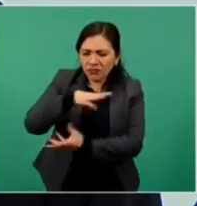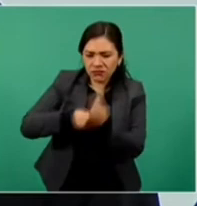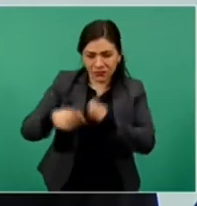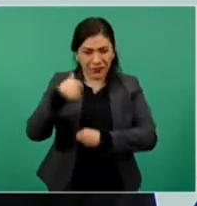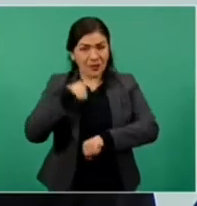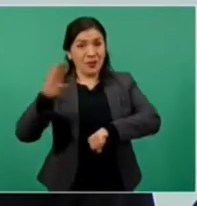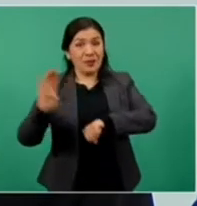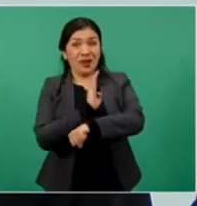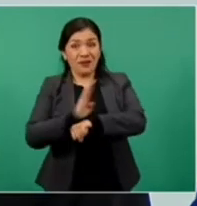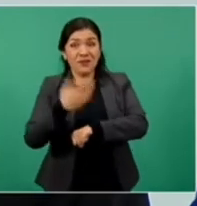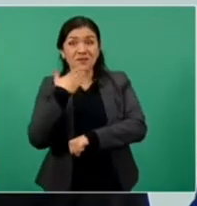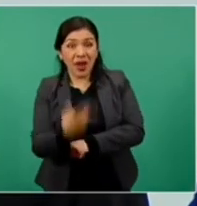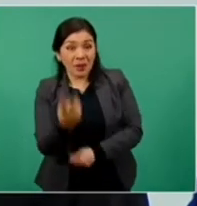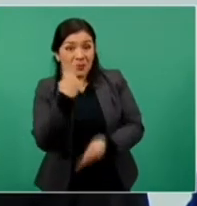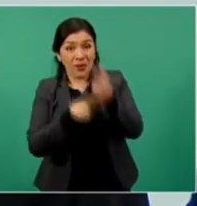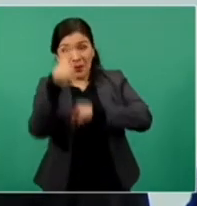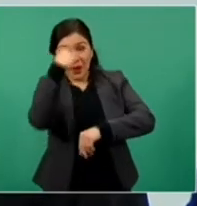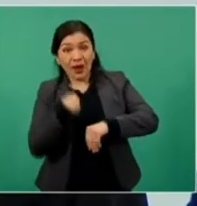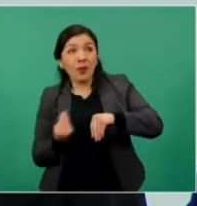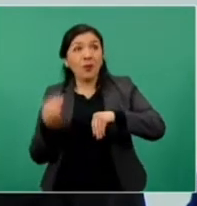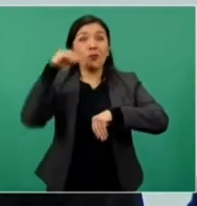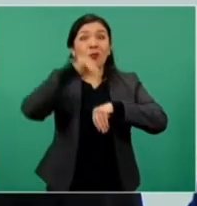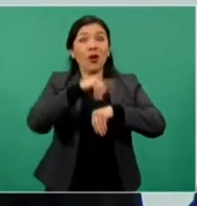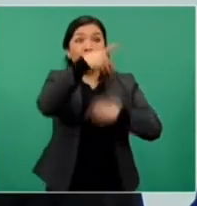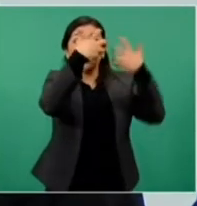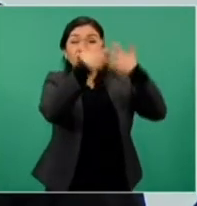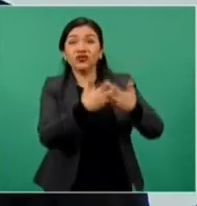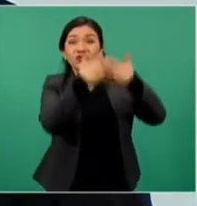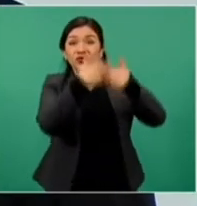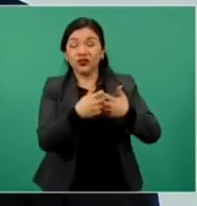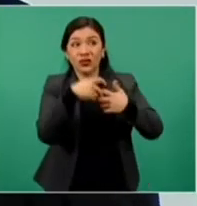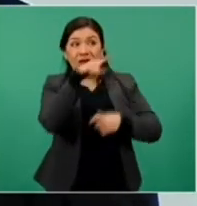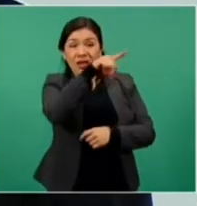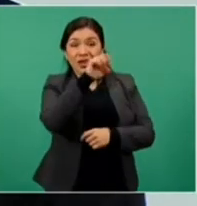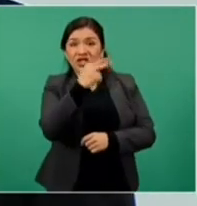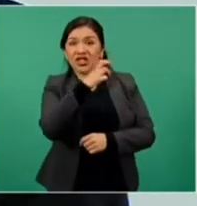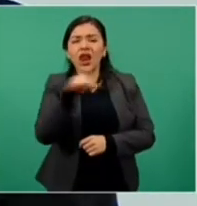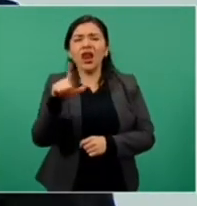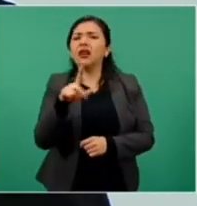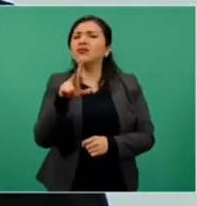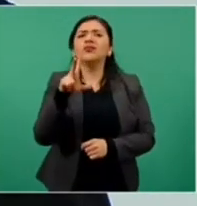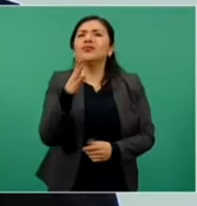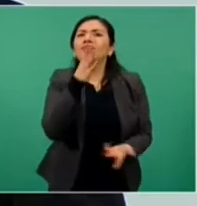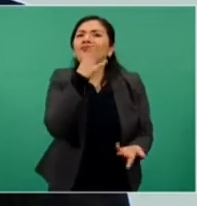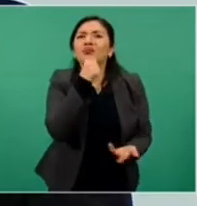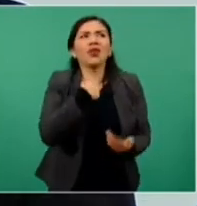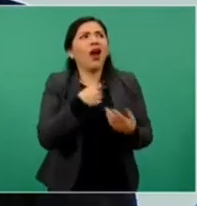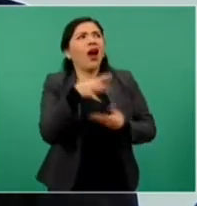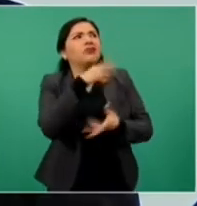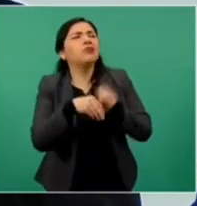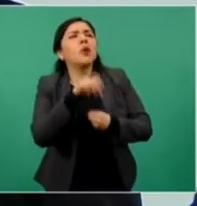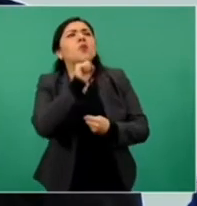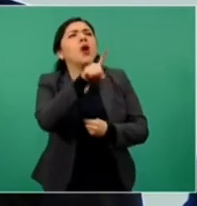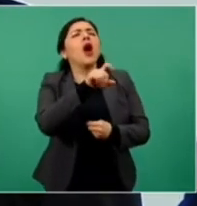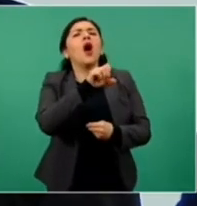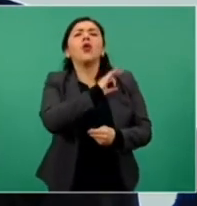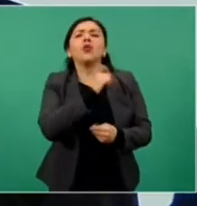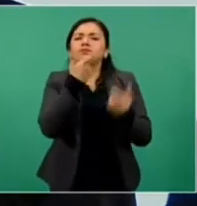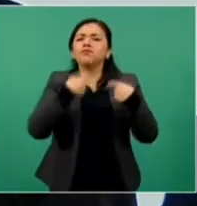colocar su su crudo en la refinería de Deer Park, porque lo podía colocar en cualquier otra refinería al mismo precio,